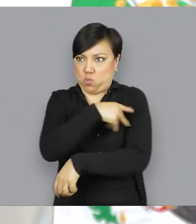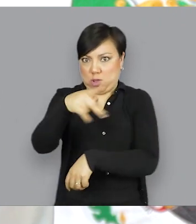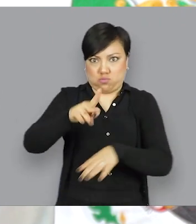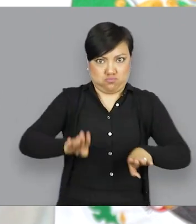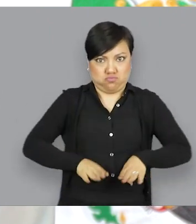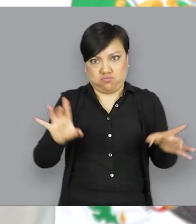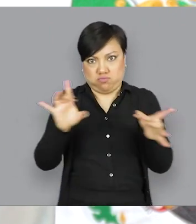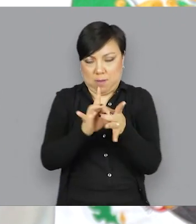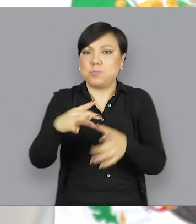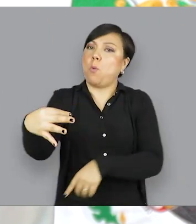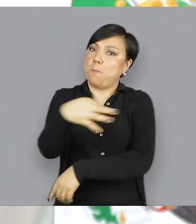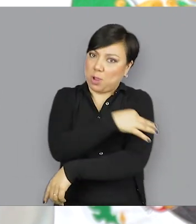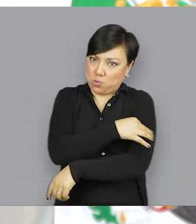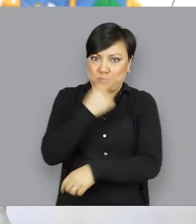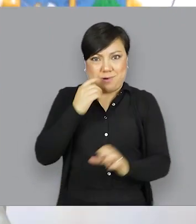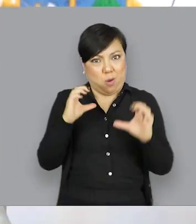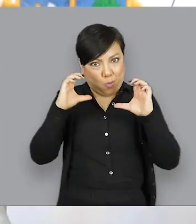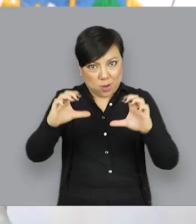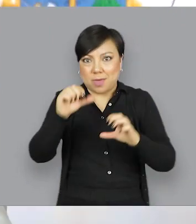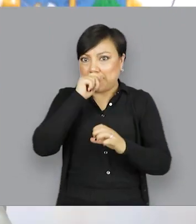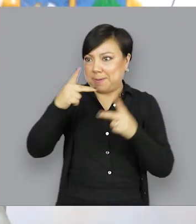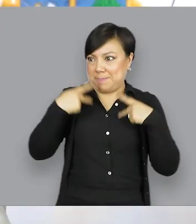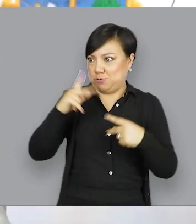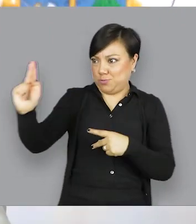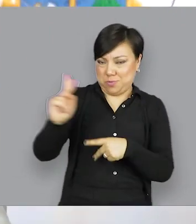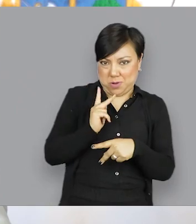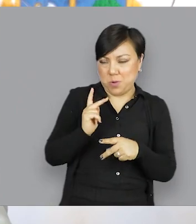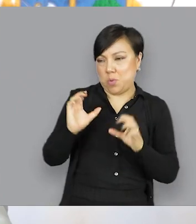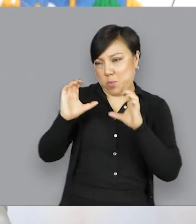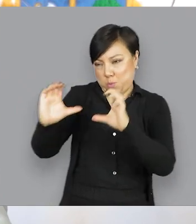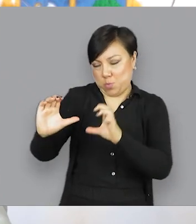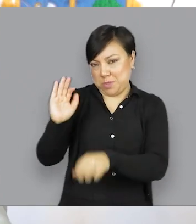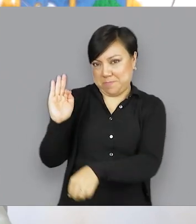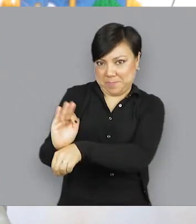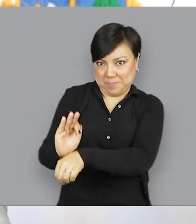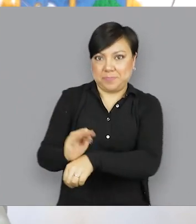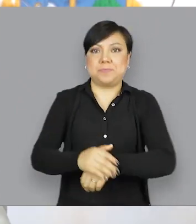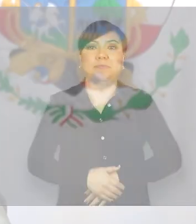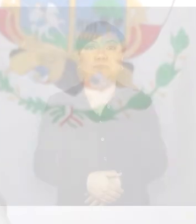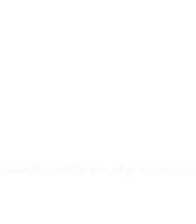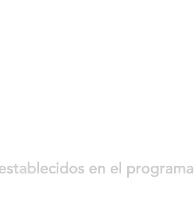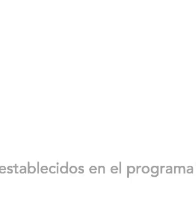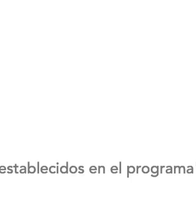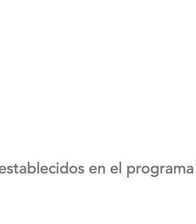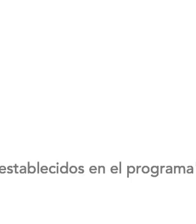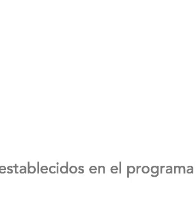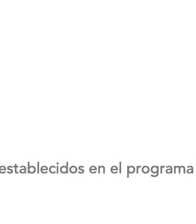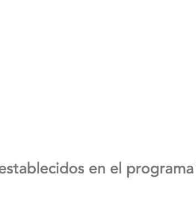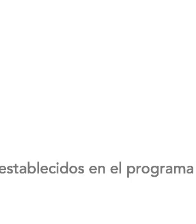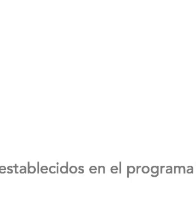de los centros de vacunación que te corresponden. Vacúnate, cuídate y cuida a los tuyos.